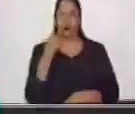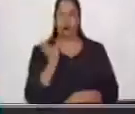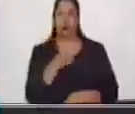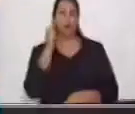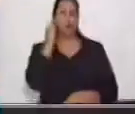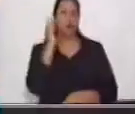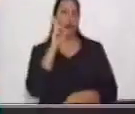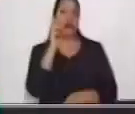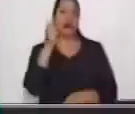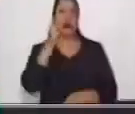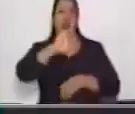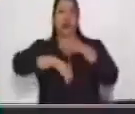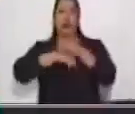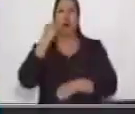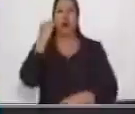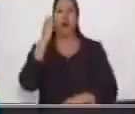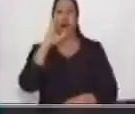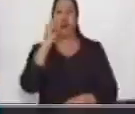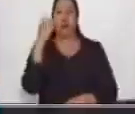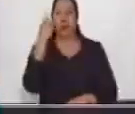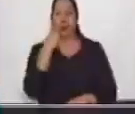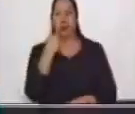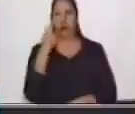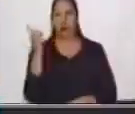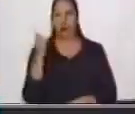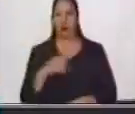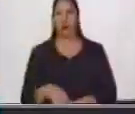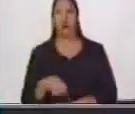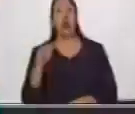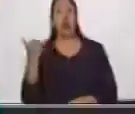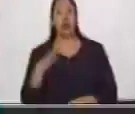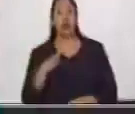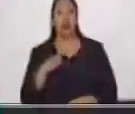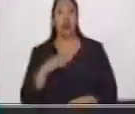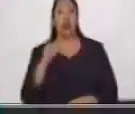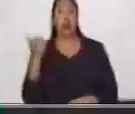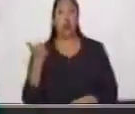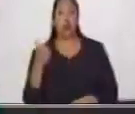cuadro sinóptico. Muy bien. Coloreamos cuadro sinóptico.